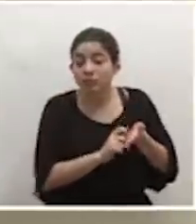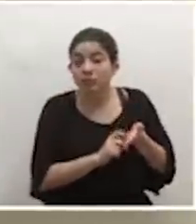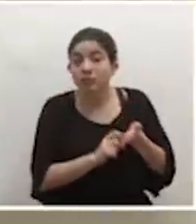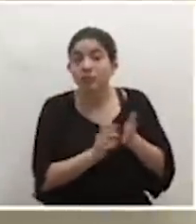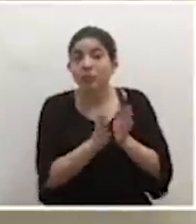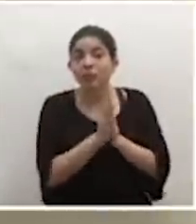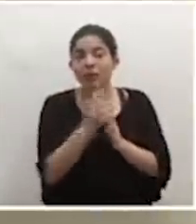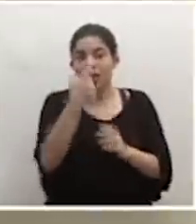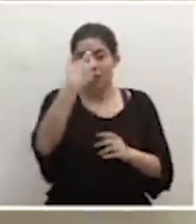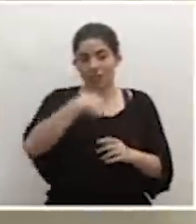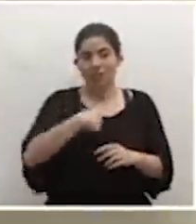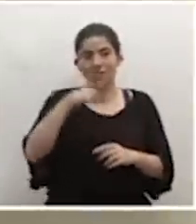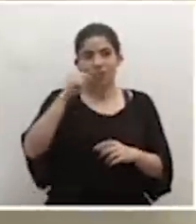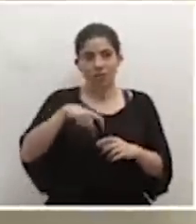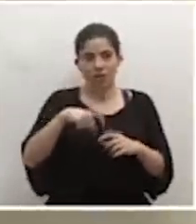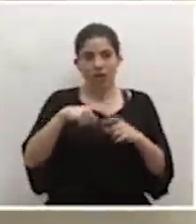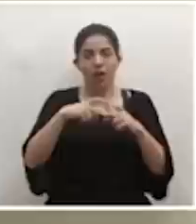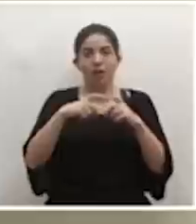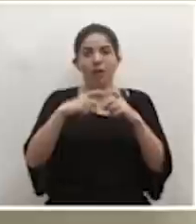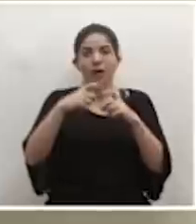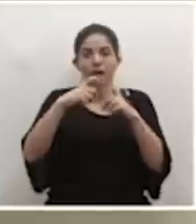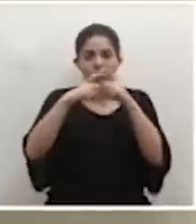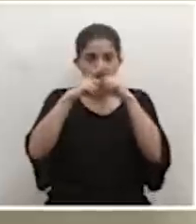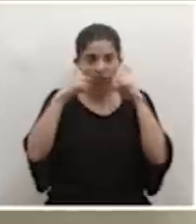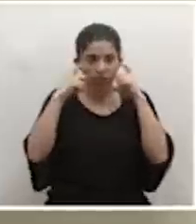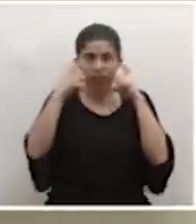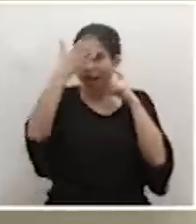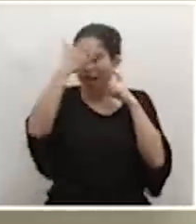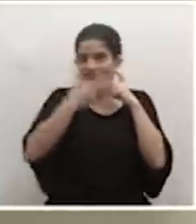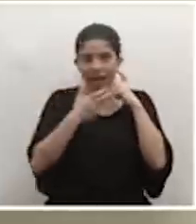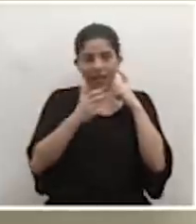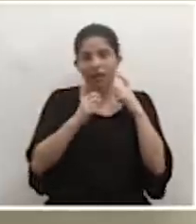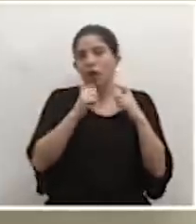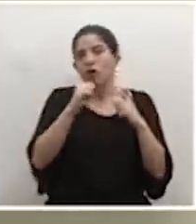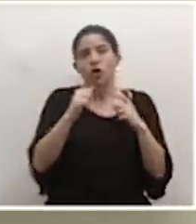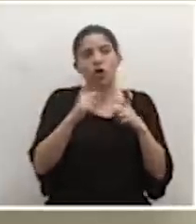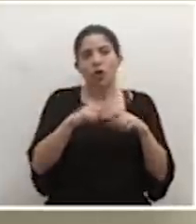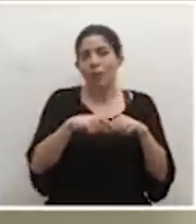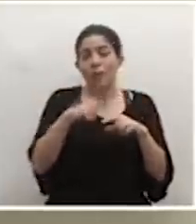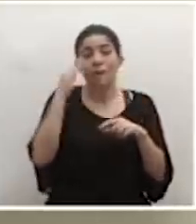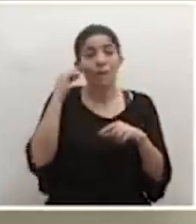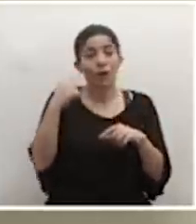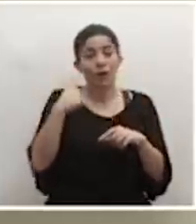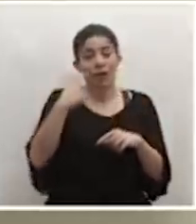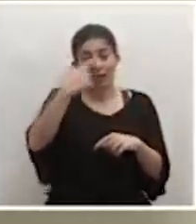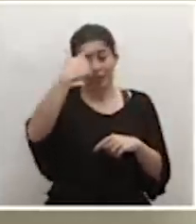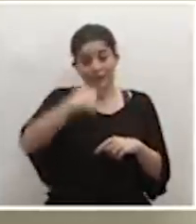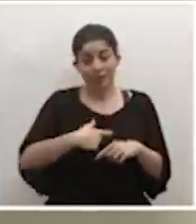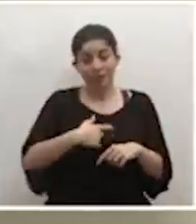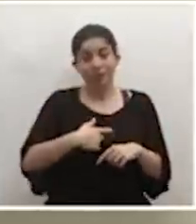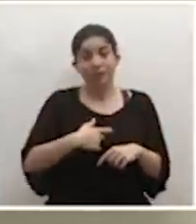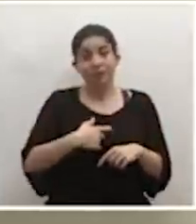el cubrebocas, la mascarilla. La careta no es opcional justamente porque al estar en una posición